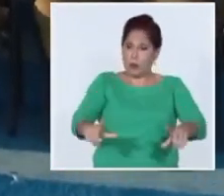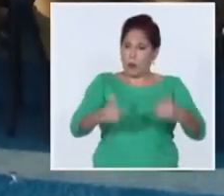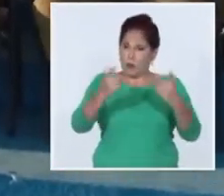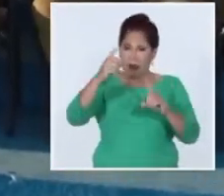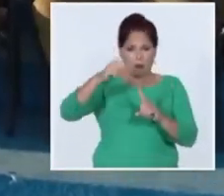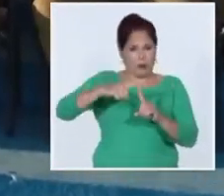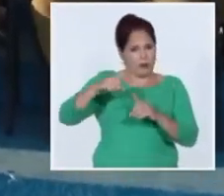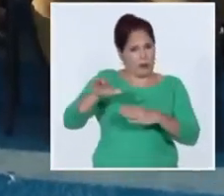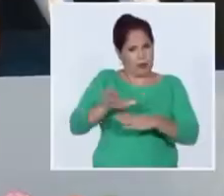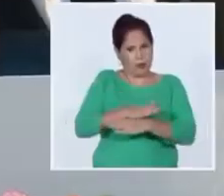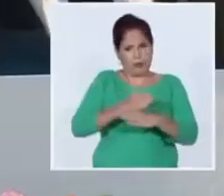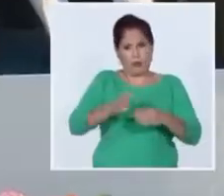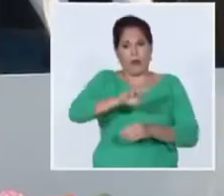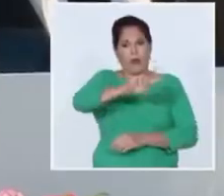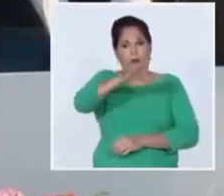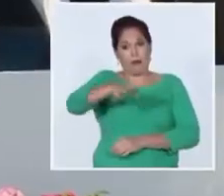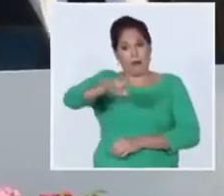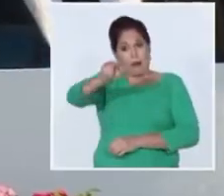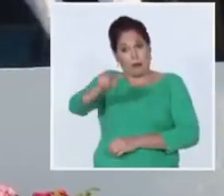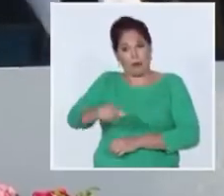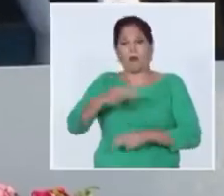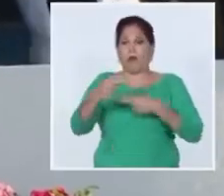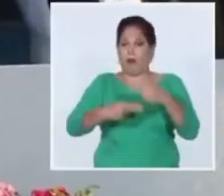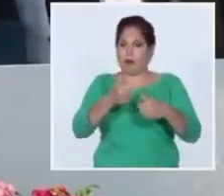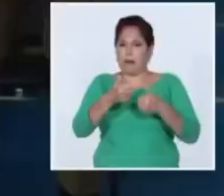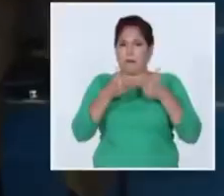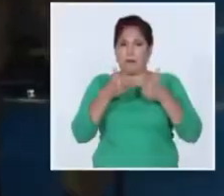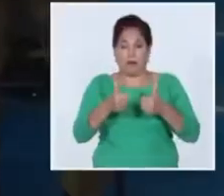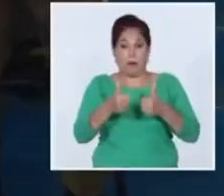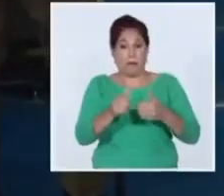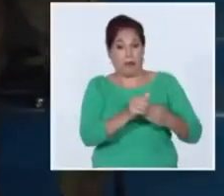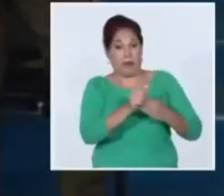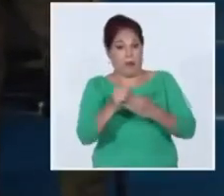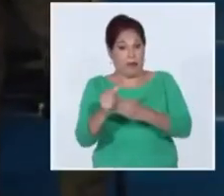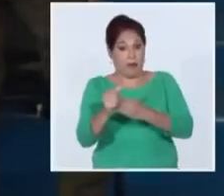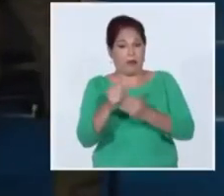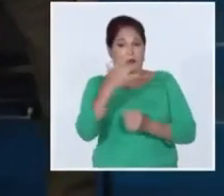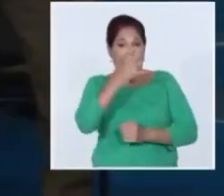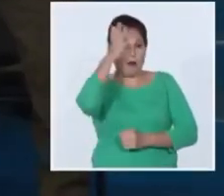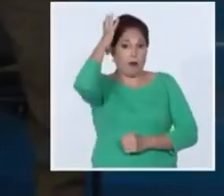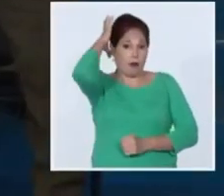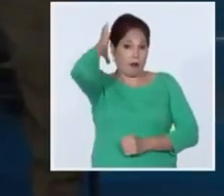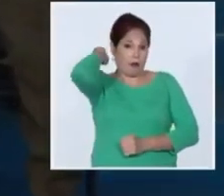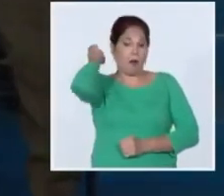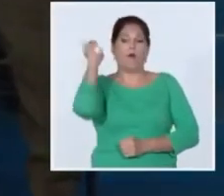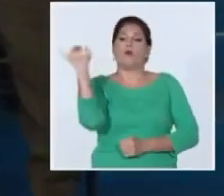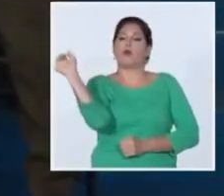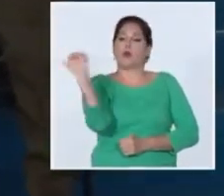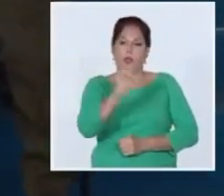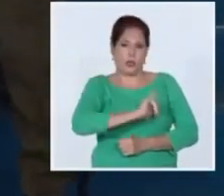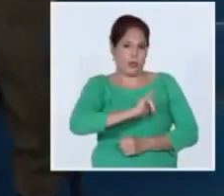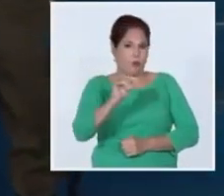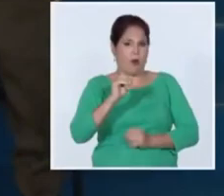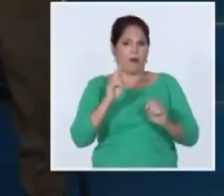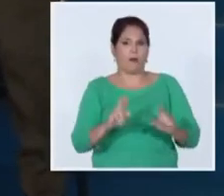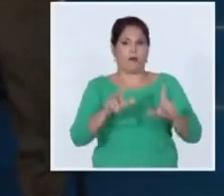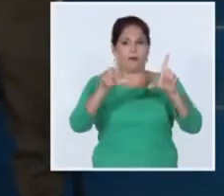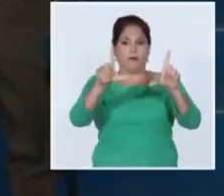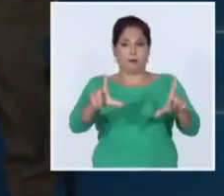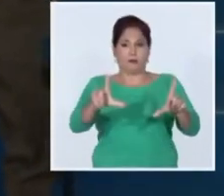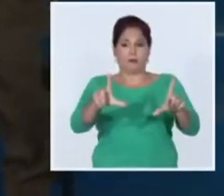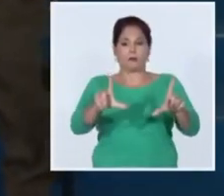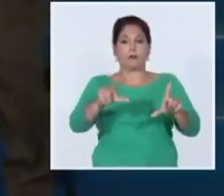tareas a su vez al líder de la revolución cubana general de ejército Raúl Castro le fue entregada una placa